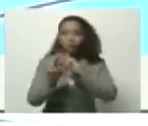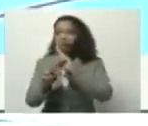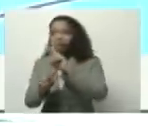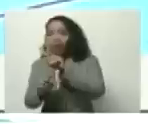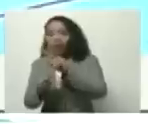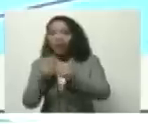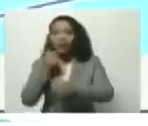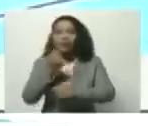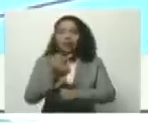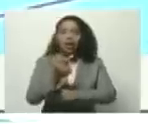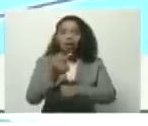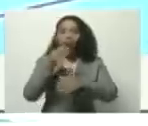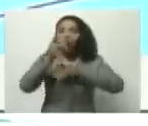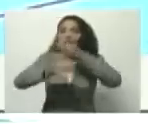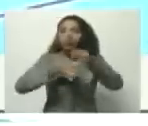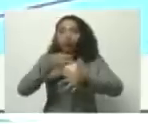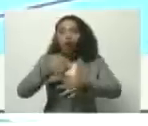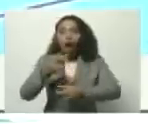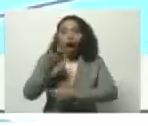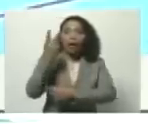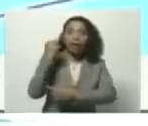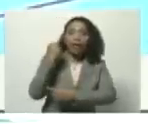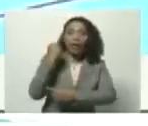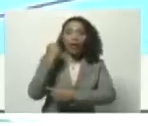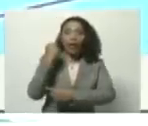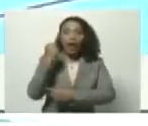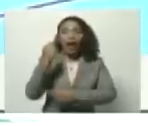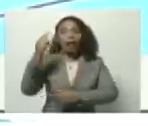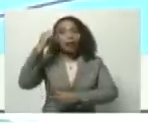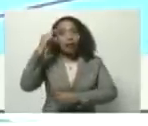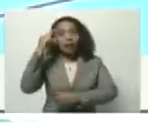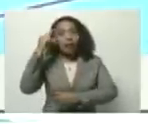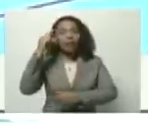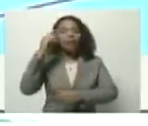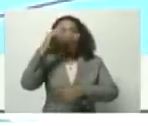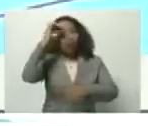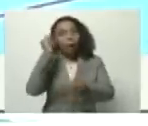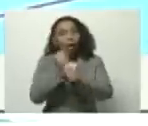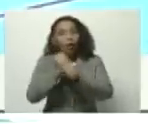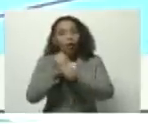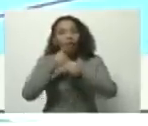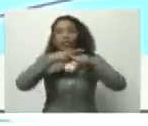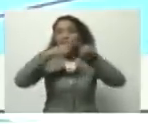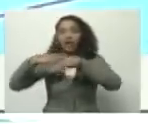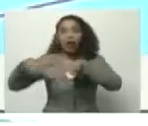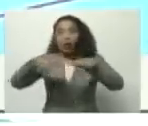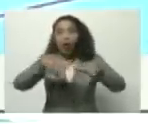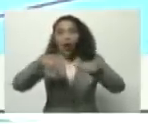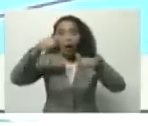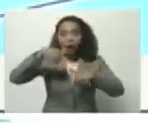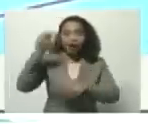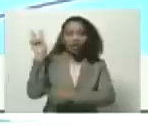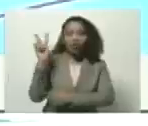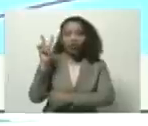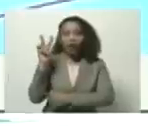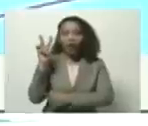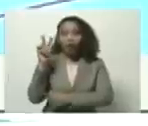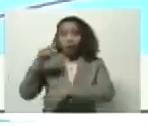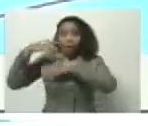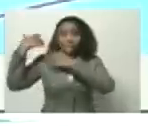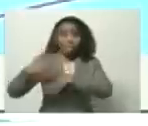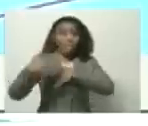cobertura a lo que fue el Día del Trabajador en distintos países de nuestra región. Bueno, una marcha